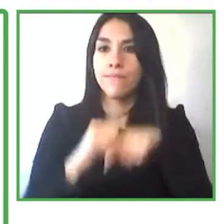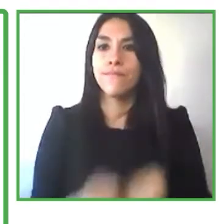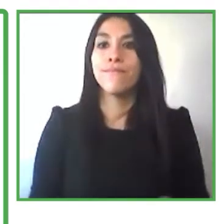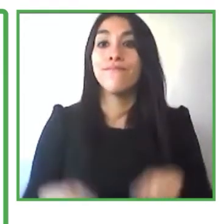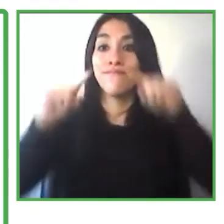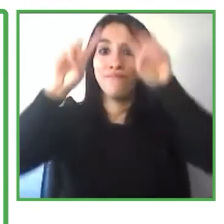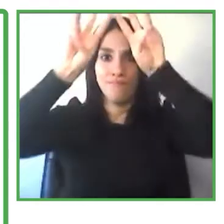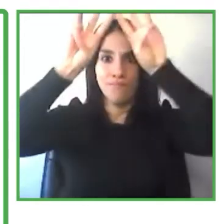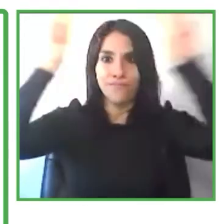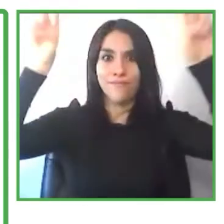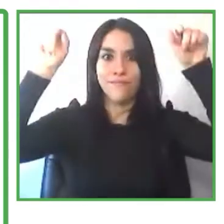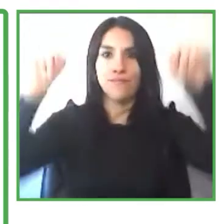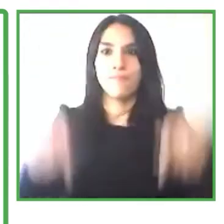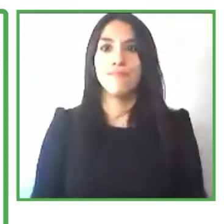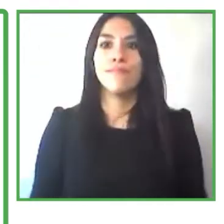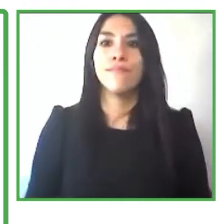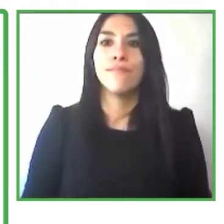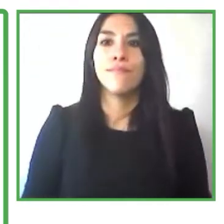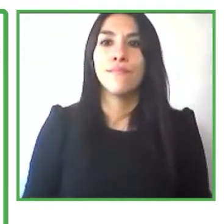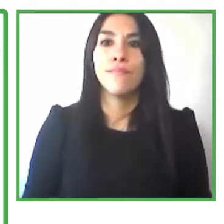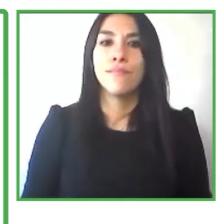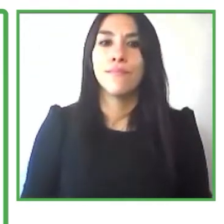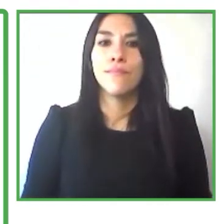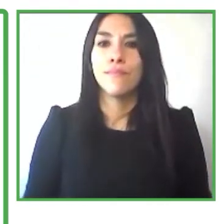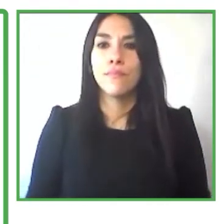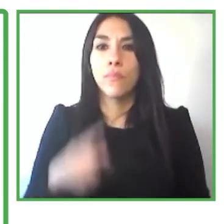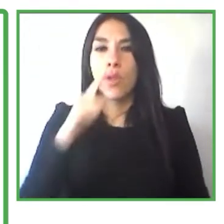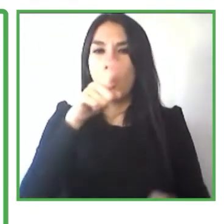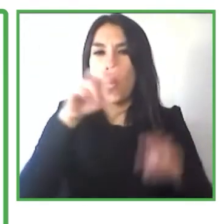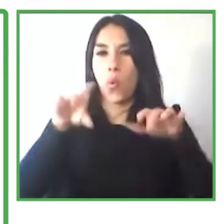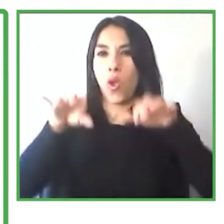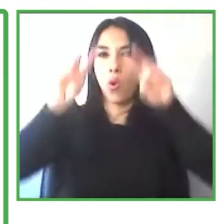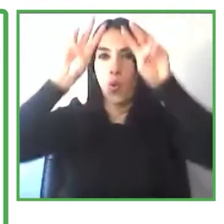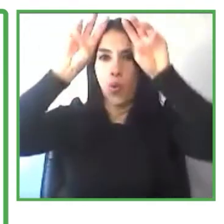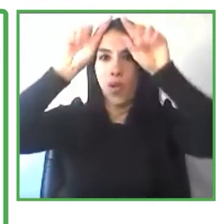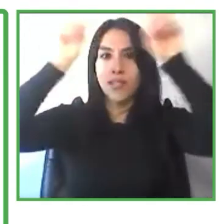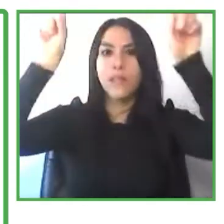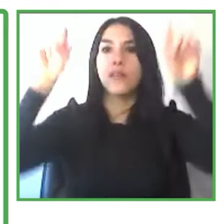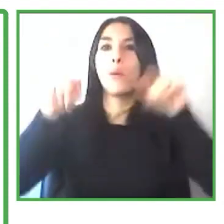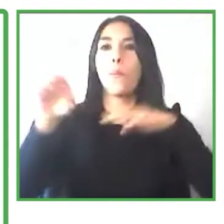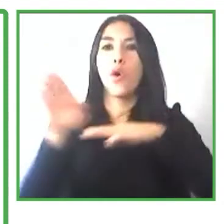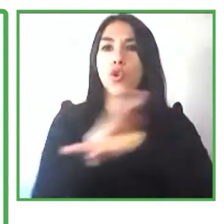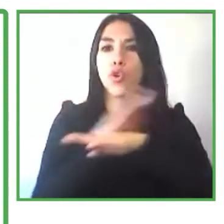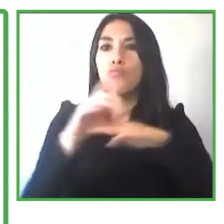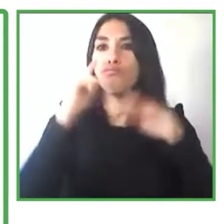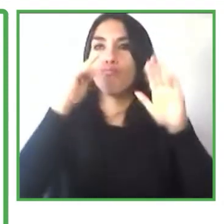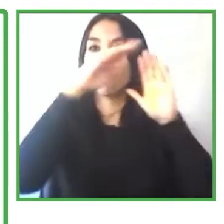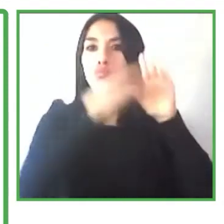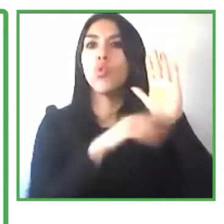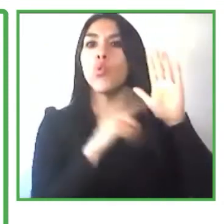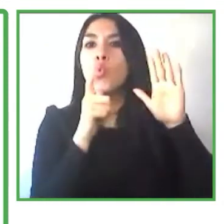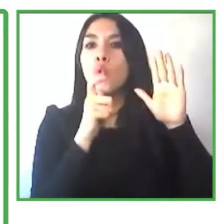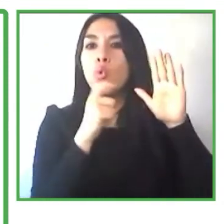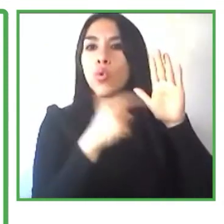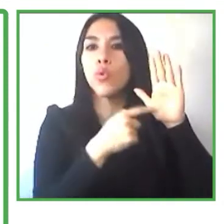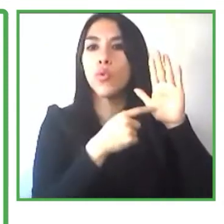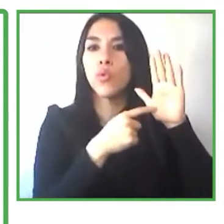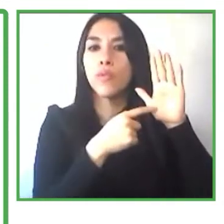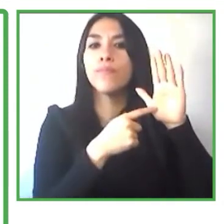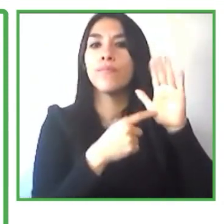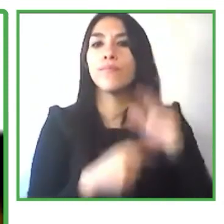revista y que también está disponible en español y tenemos un enlace en la página